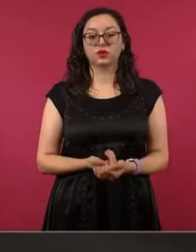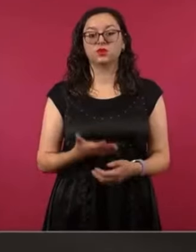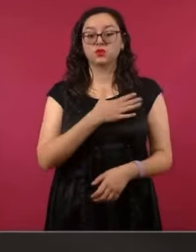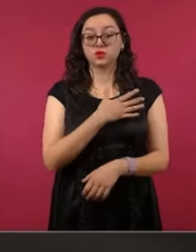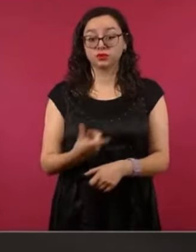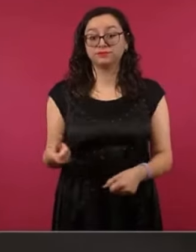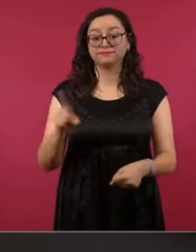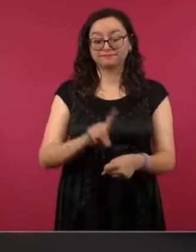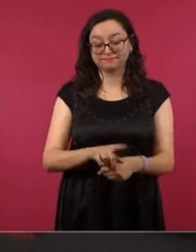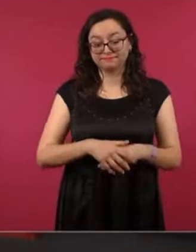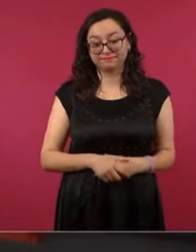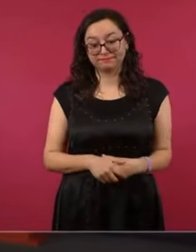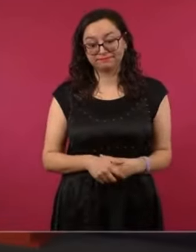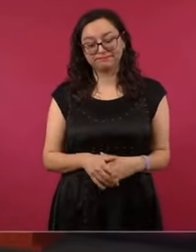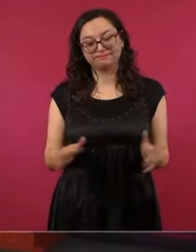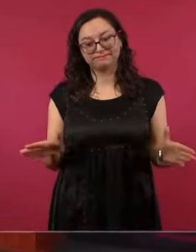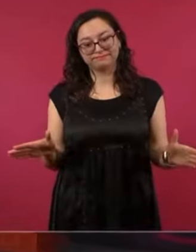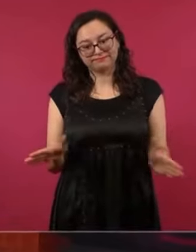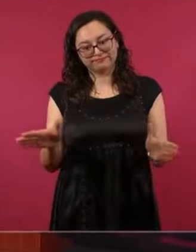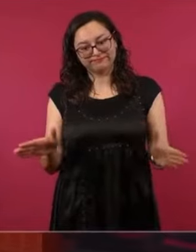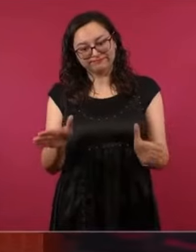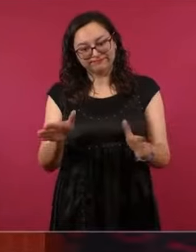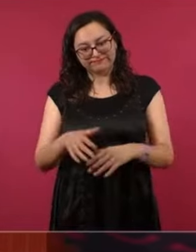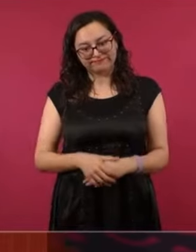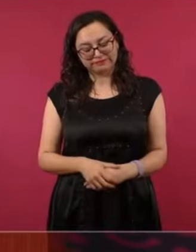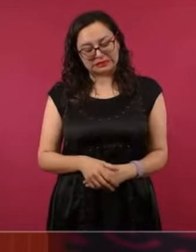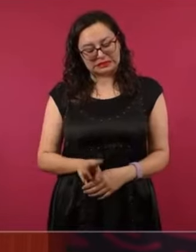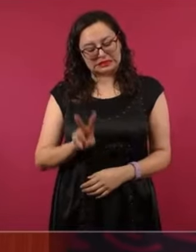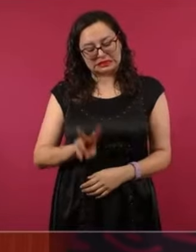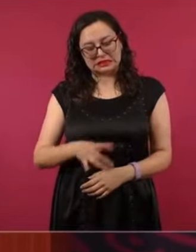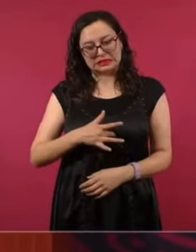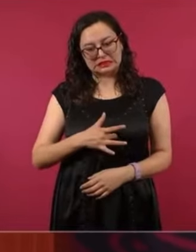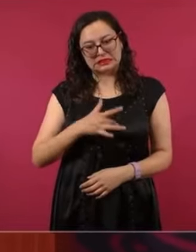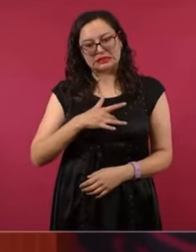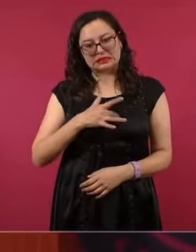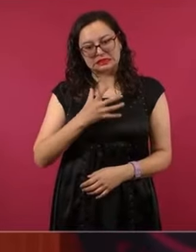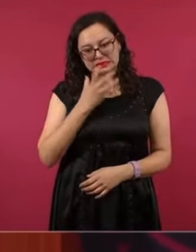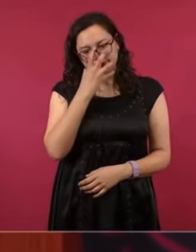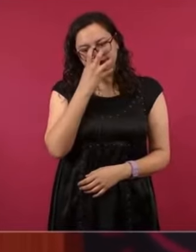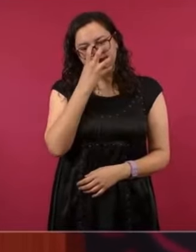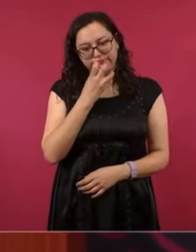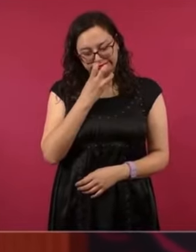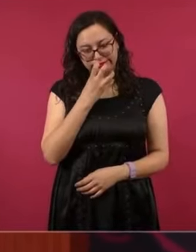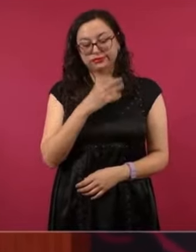falleció nuestra hermana, compañera,